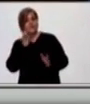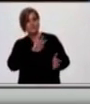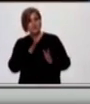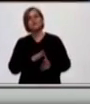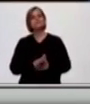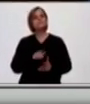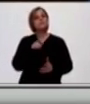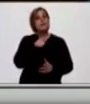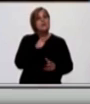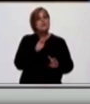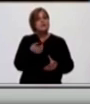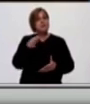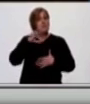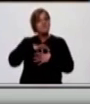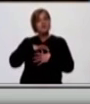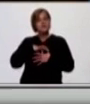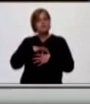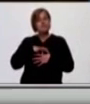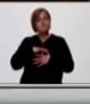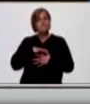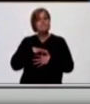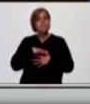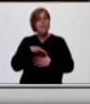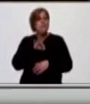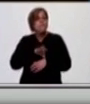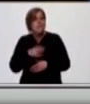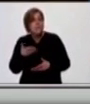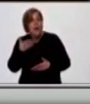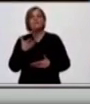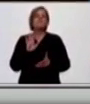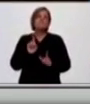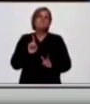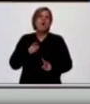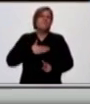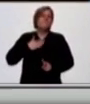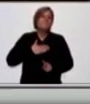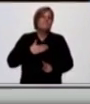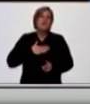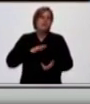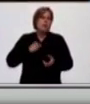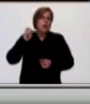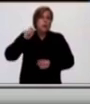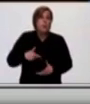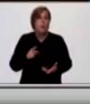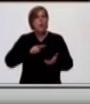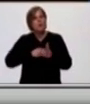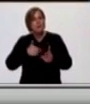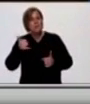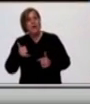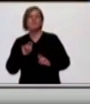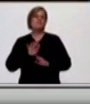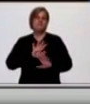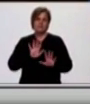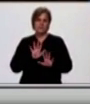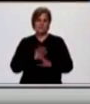Y en ellos la infección pasa como una enfermedad respiratoria, con algunos problemas, pero no más que